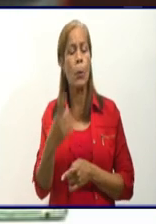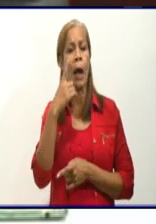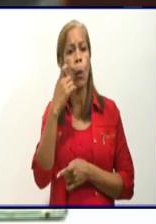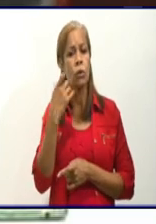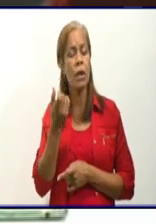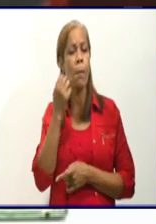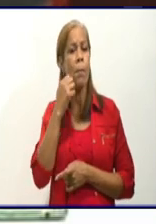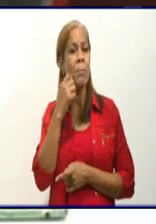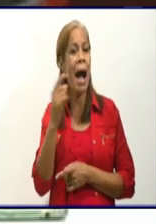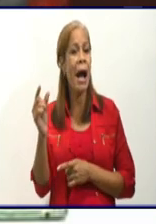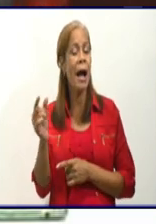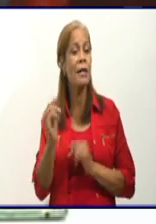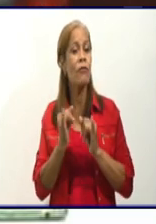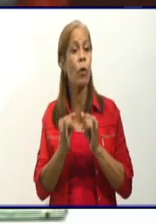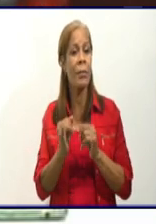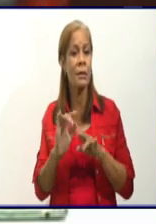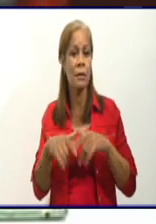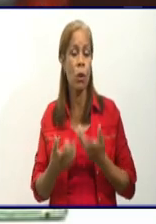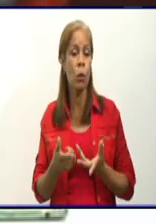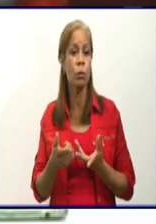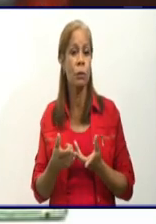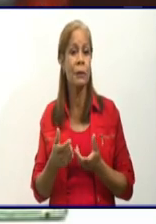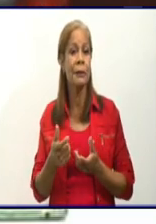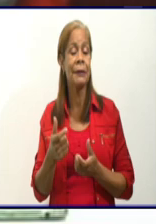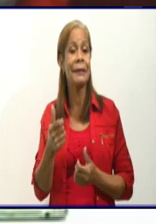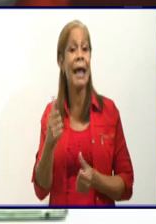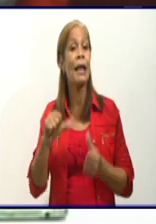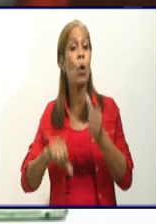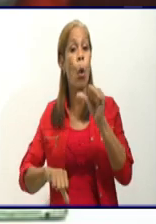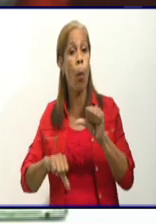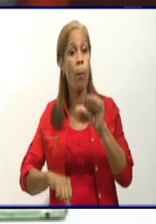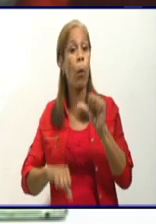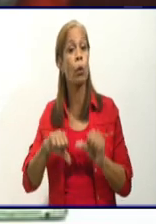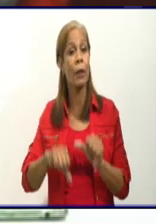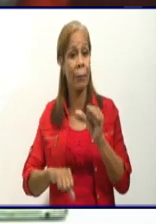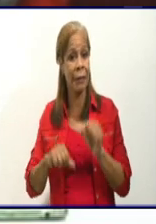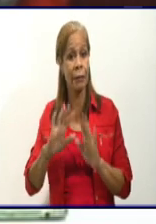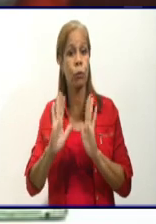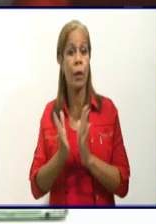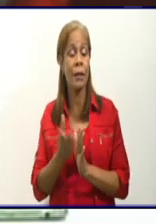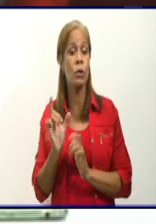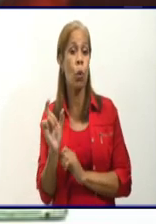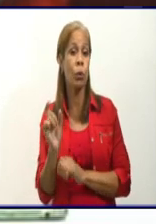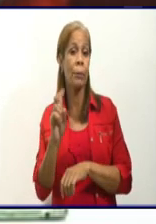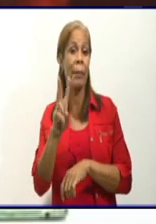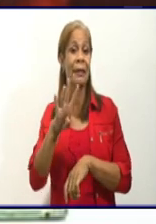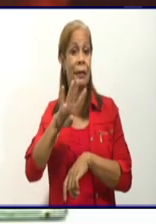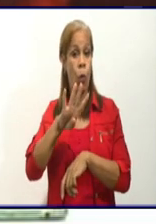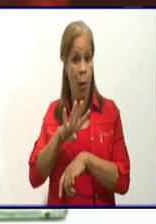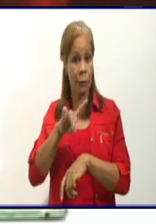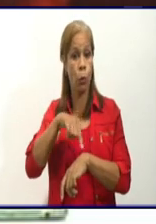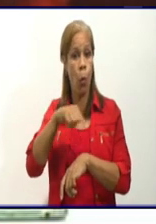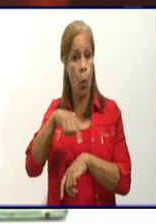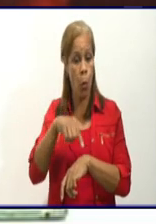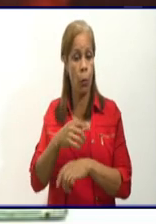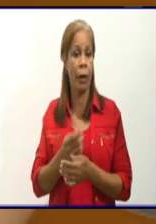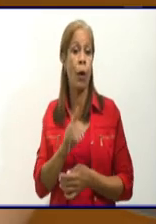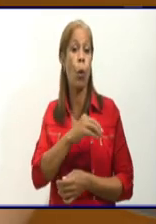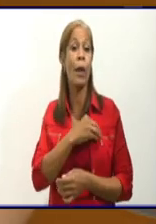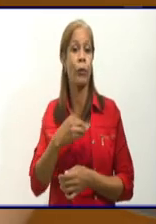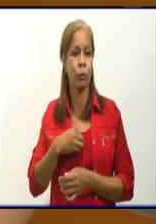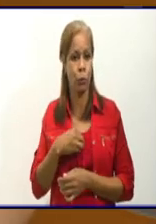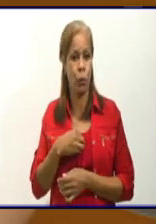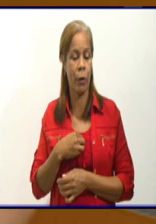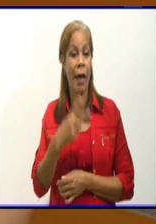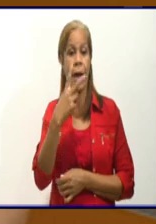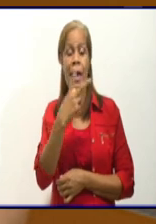detalles sobre el comportamiento de esta enfermedad en las últimas 24 horas, como ya es habitual, con la doctora Kenia González Medina, a quien les doy las buenas